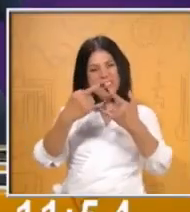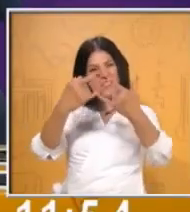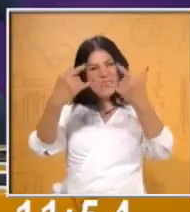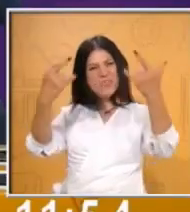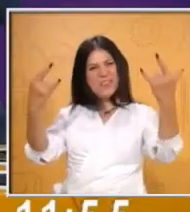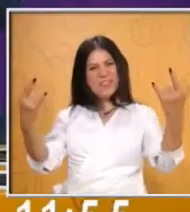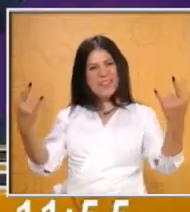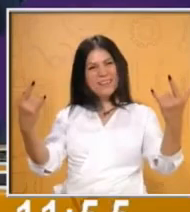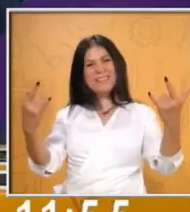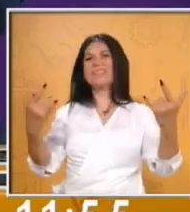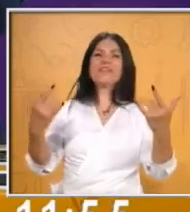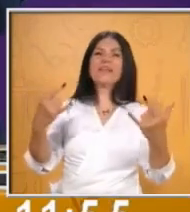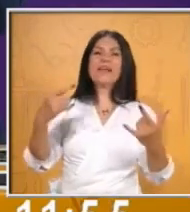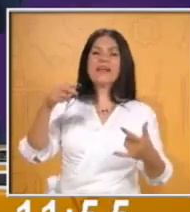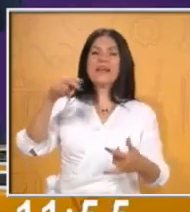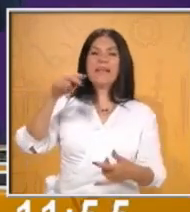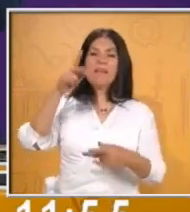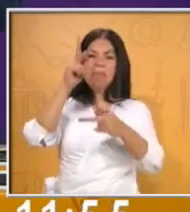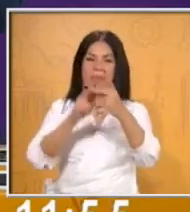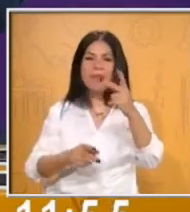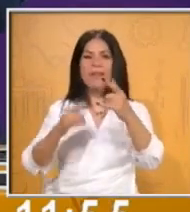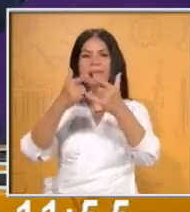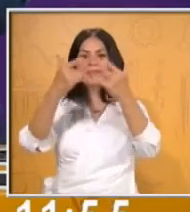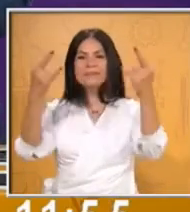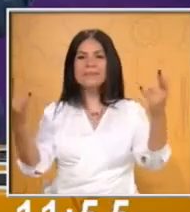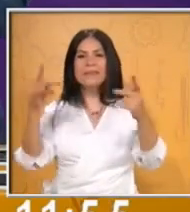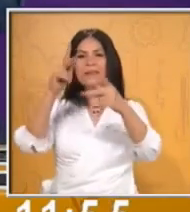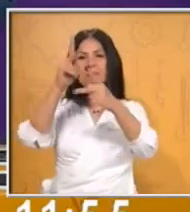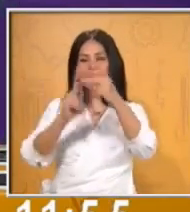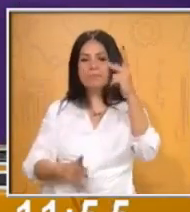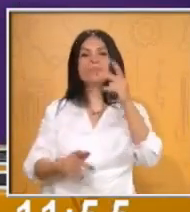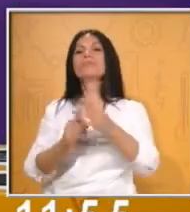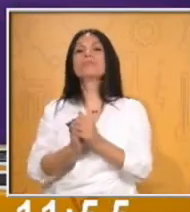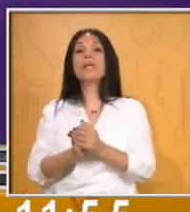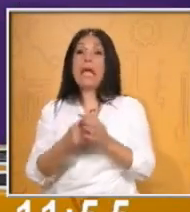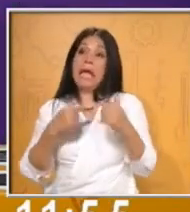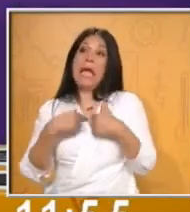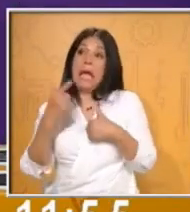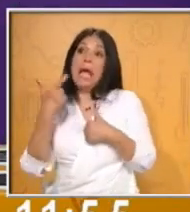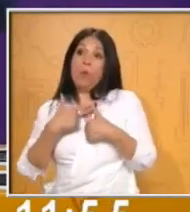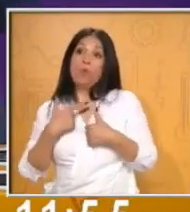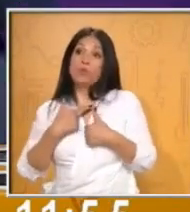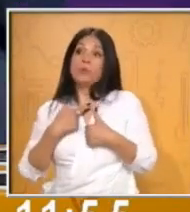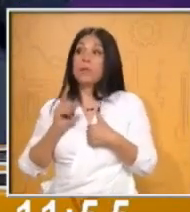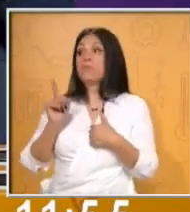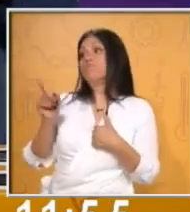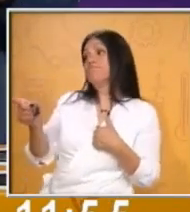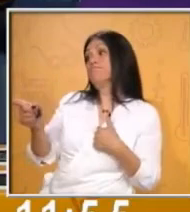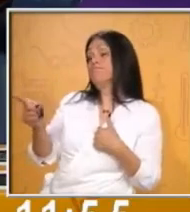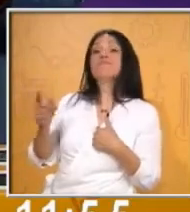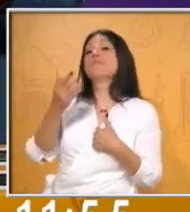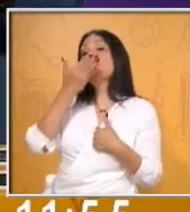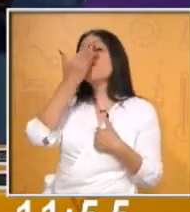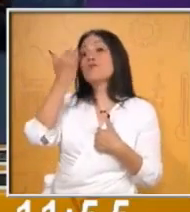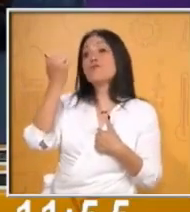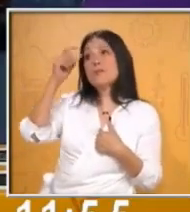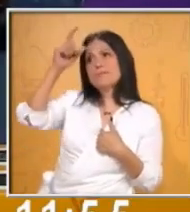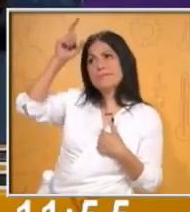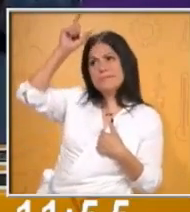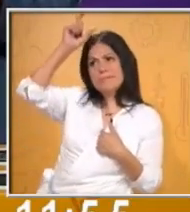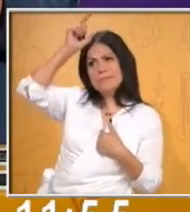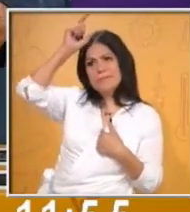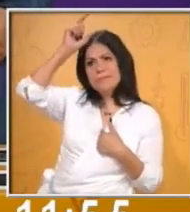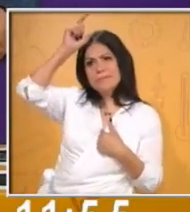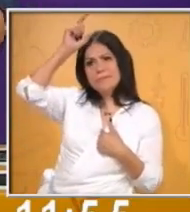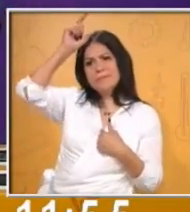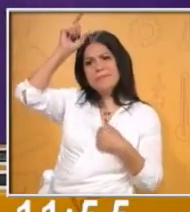A mí me gustan las series, pero a lo mejor a la maestra no. La idea de esta actividad es que compartas con